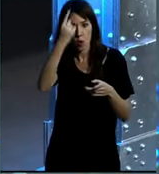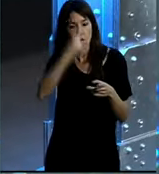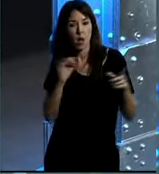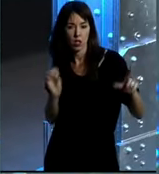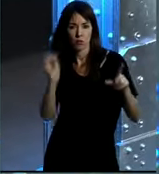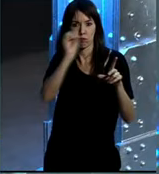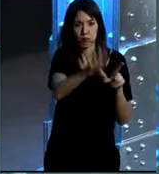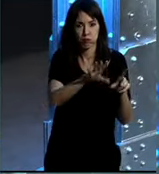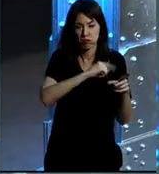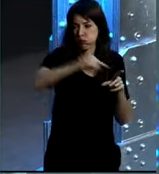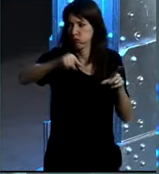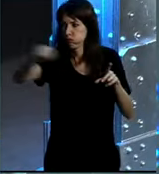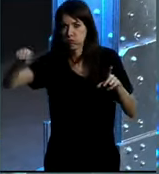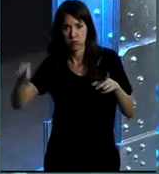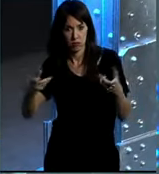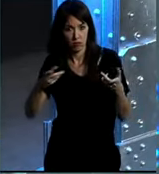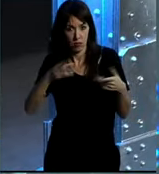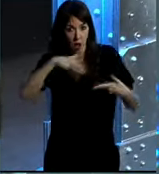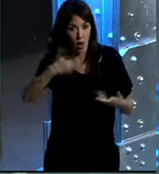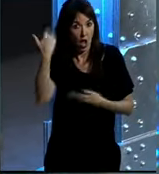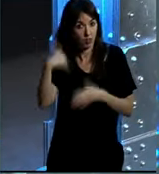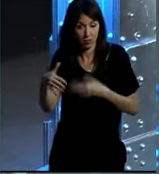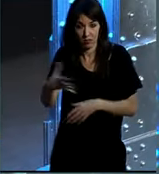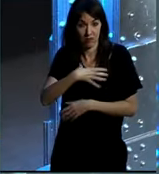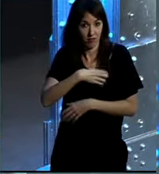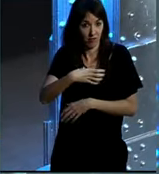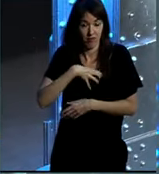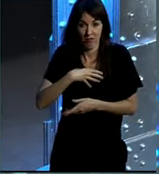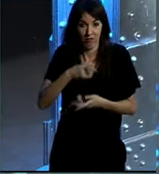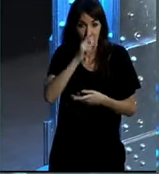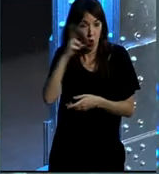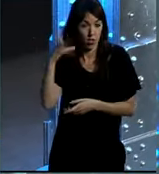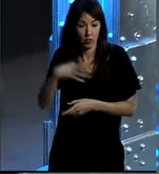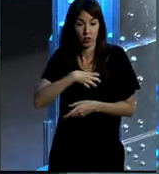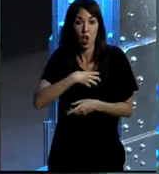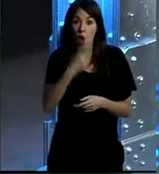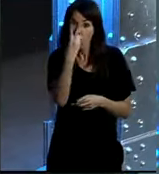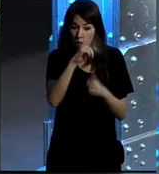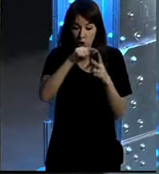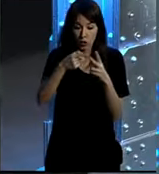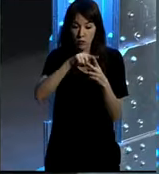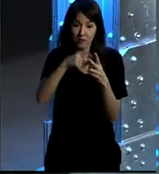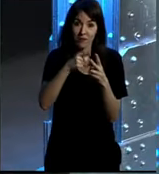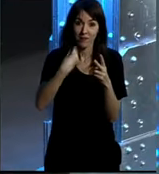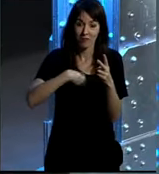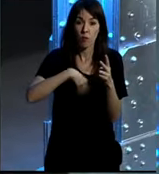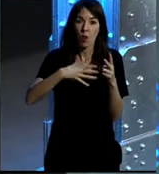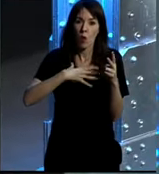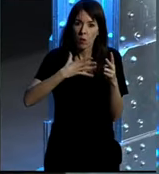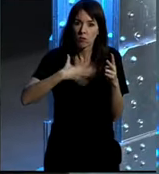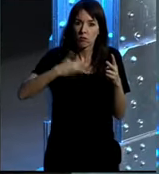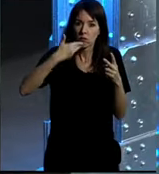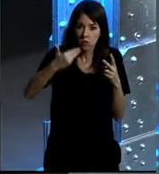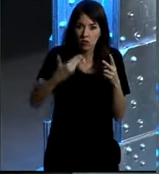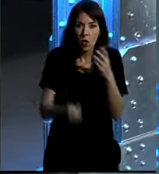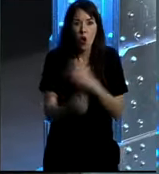sean también transmisibles en estos momentos, cosa que no era posible hace unos años. Estos dos factores es lo que han permitido que